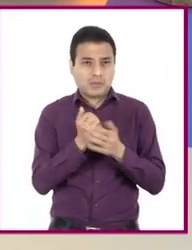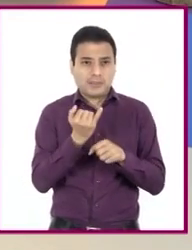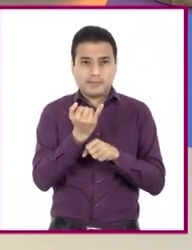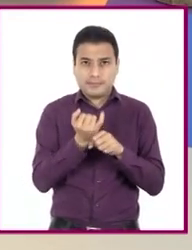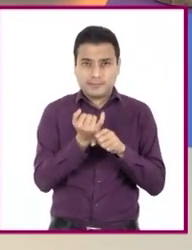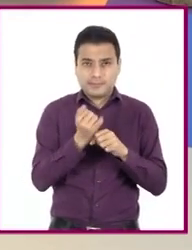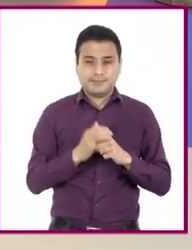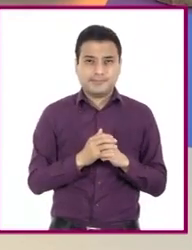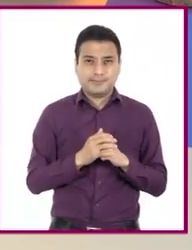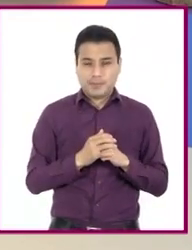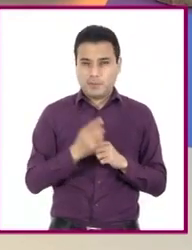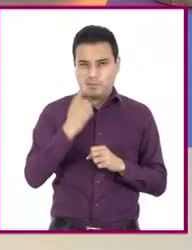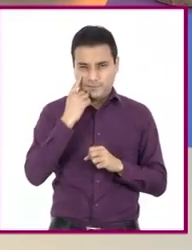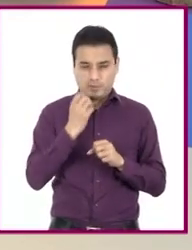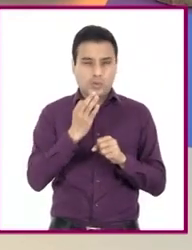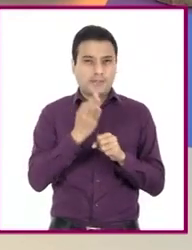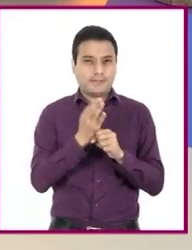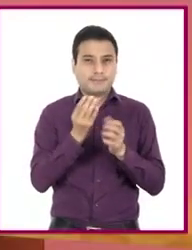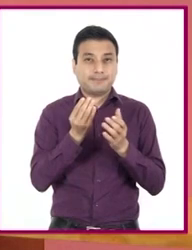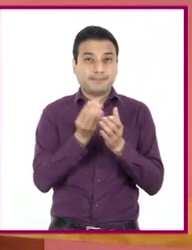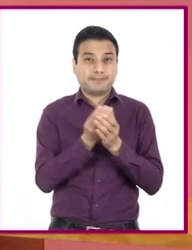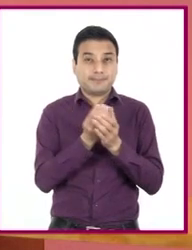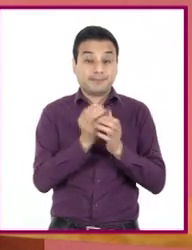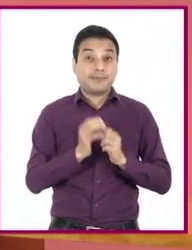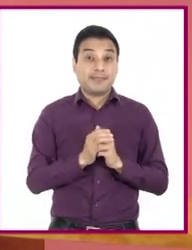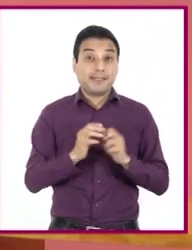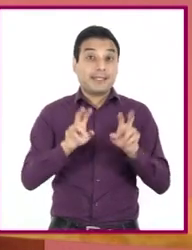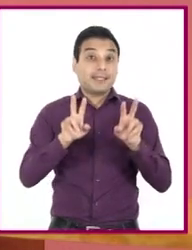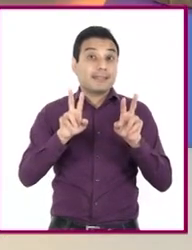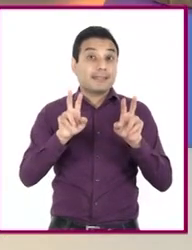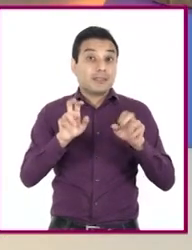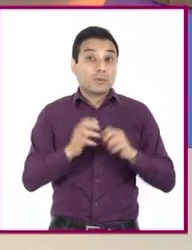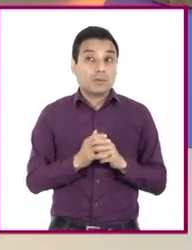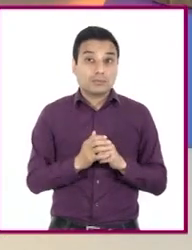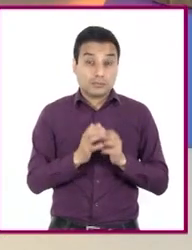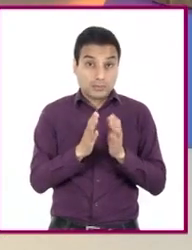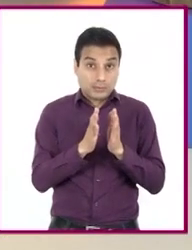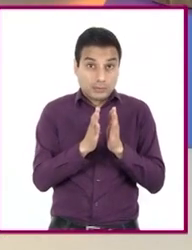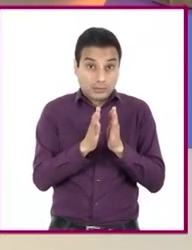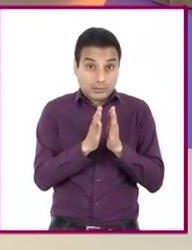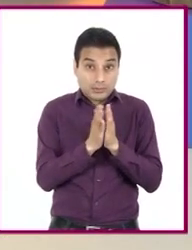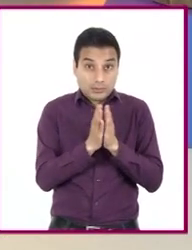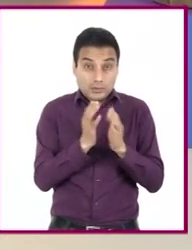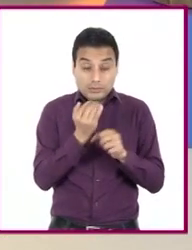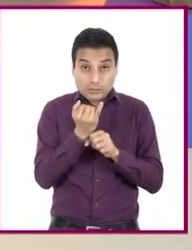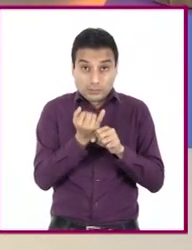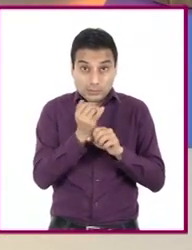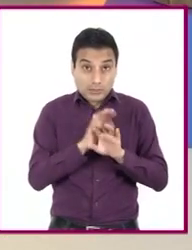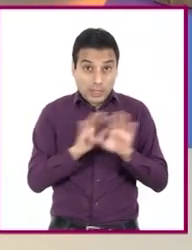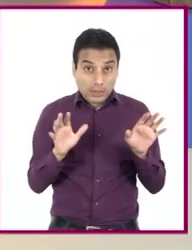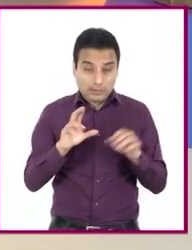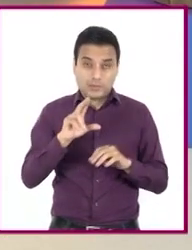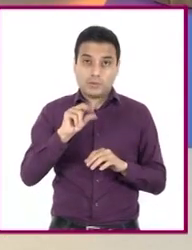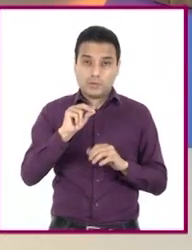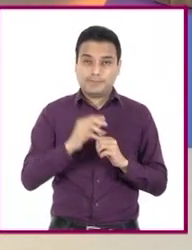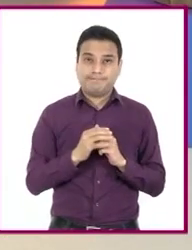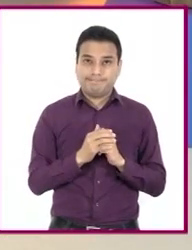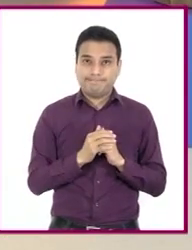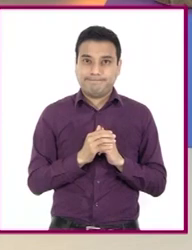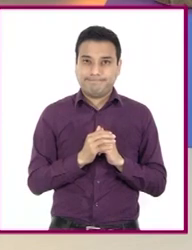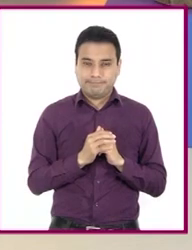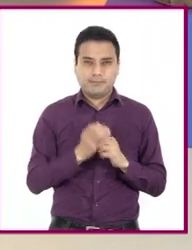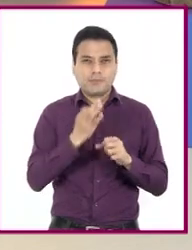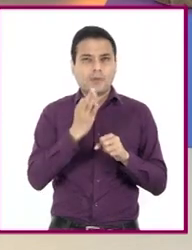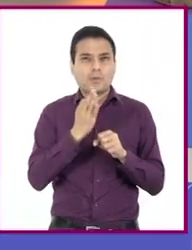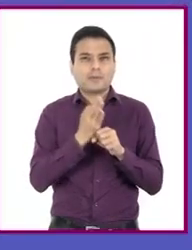el título de esta sesión, no solo en los libros, se refiere precisamente a esto. El aprendizaje esperado